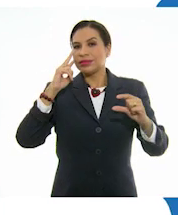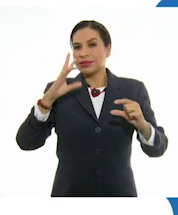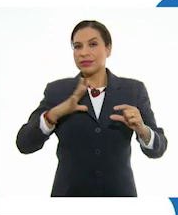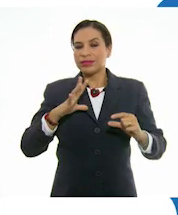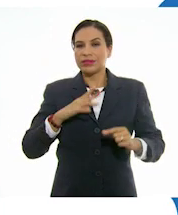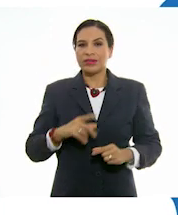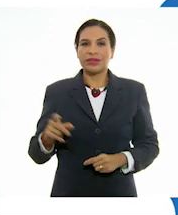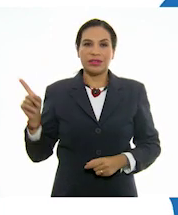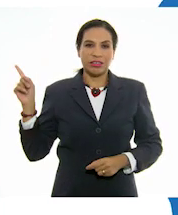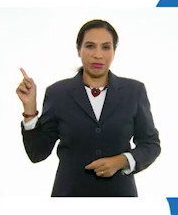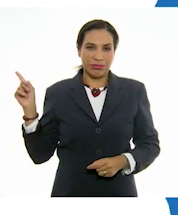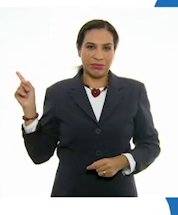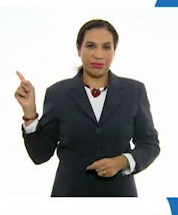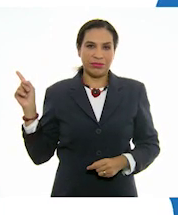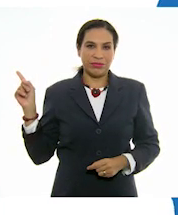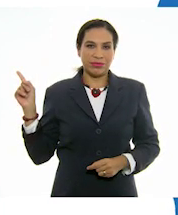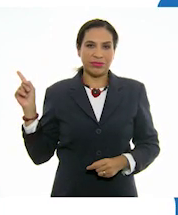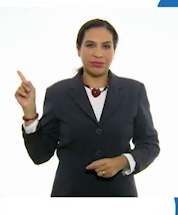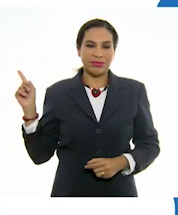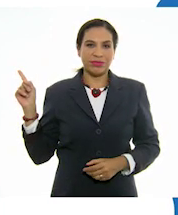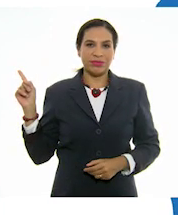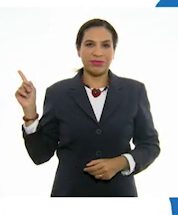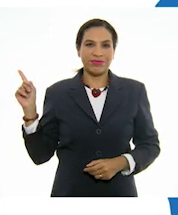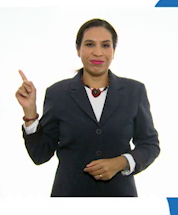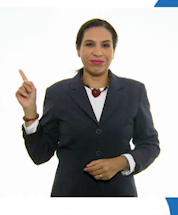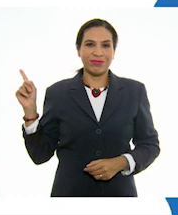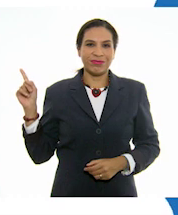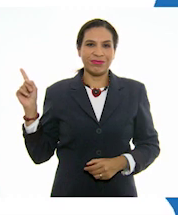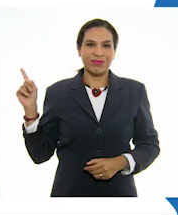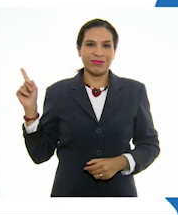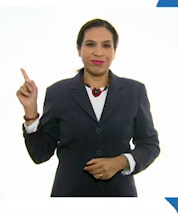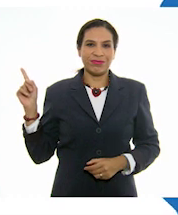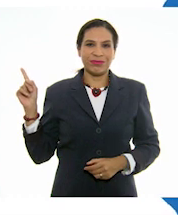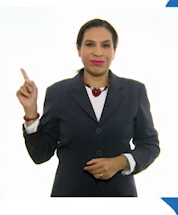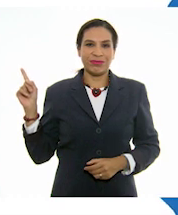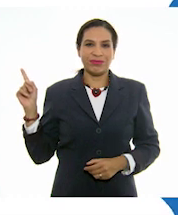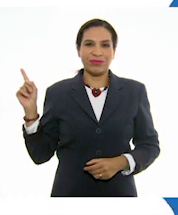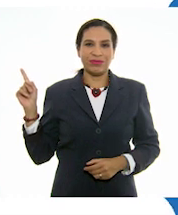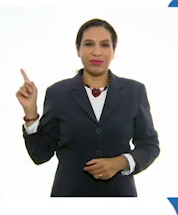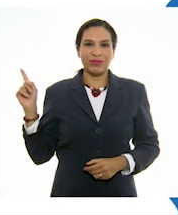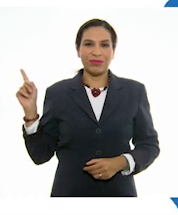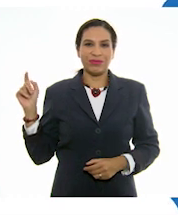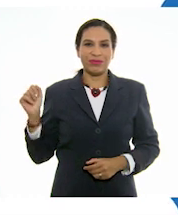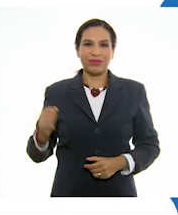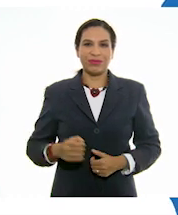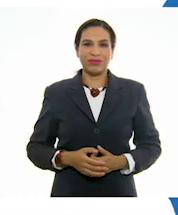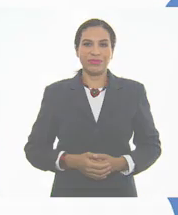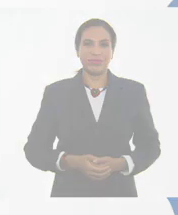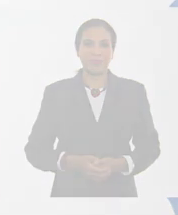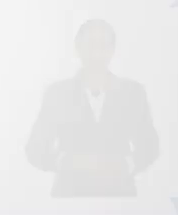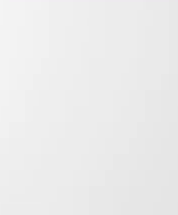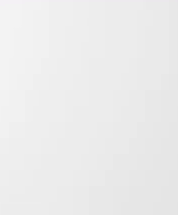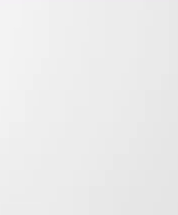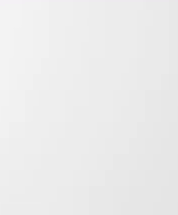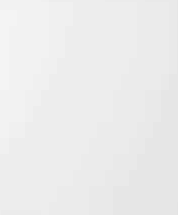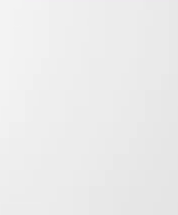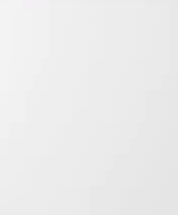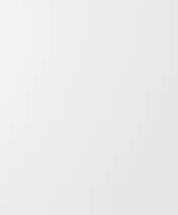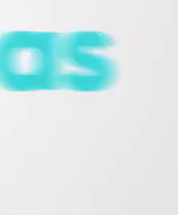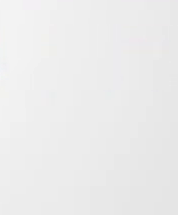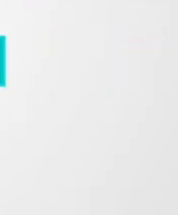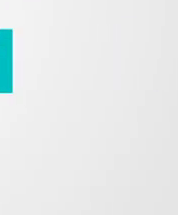puedes encontrar en la siguiente liga, aprendeencasa.cep.gov.mx